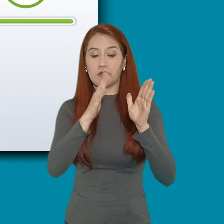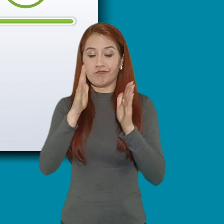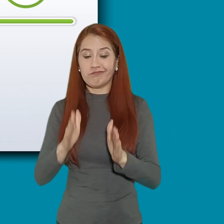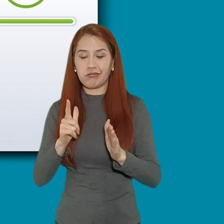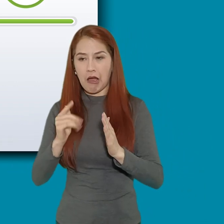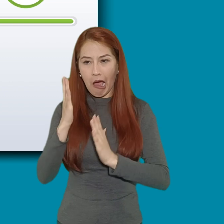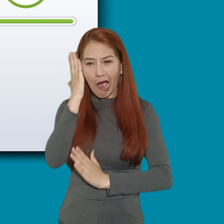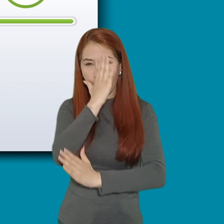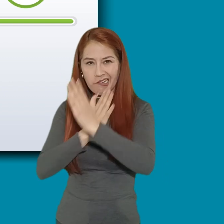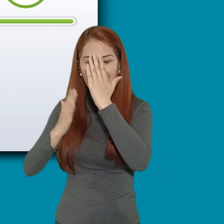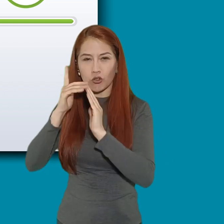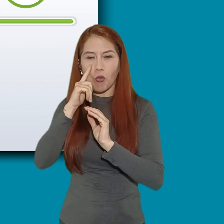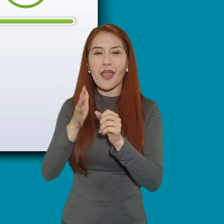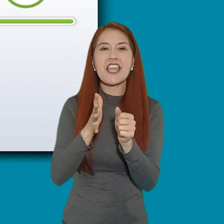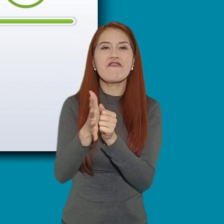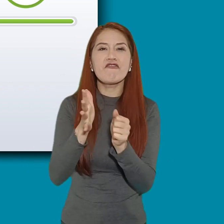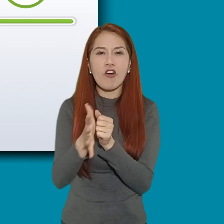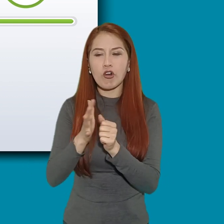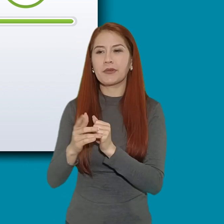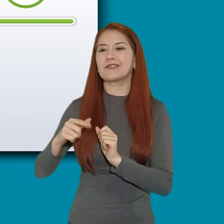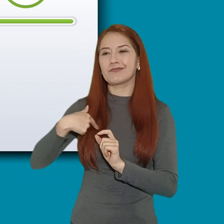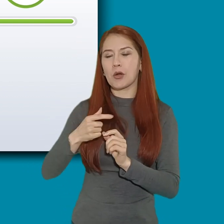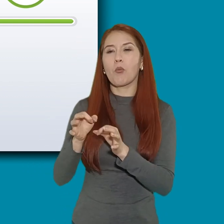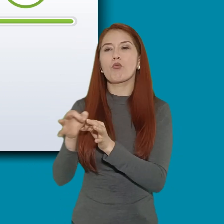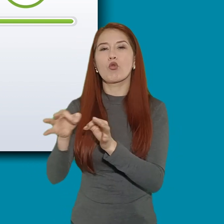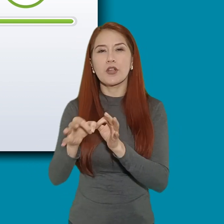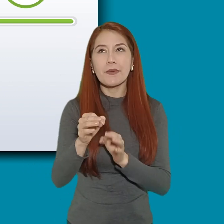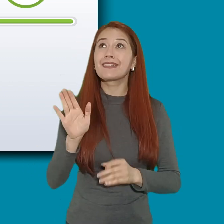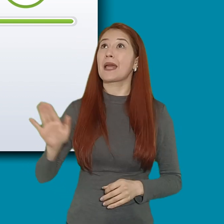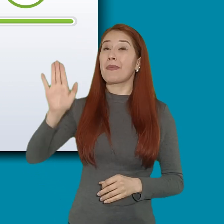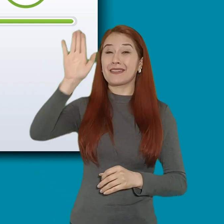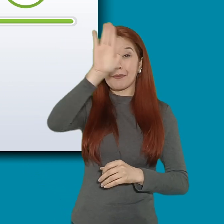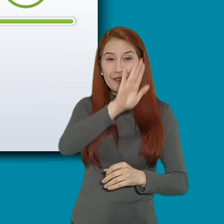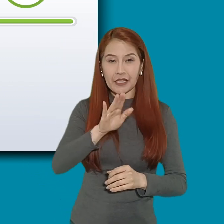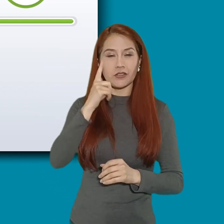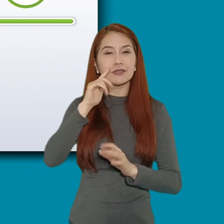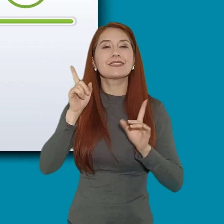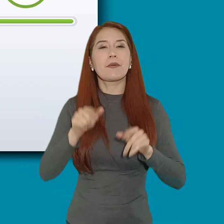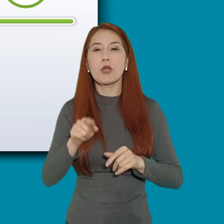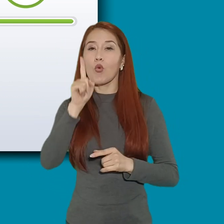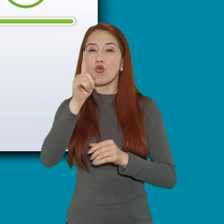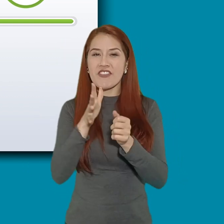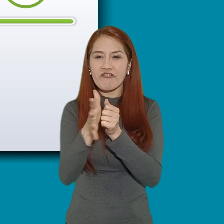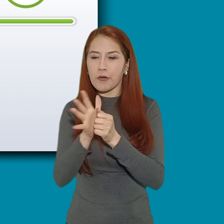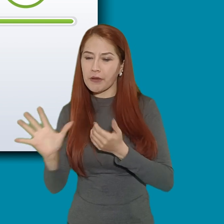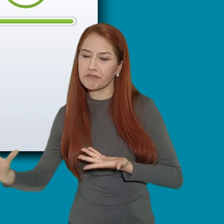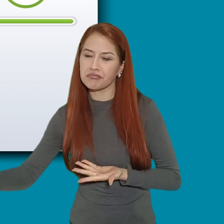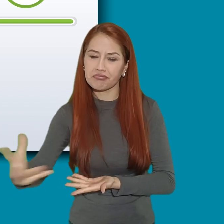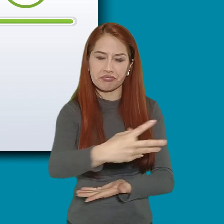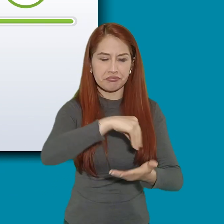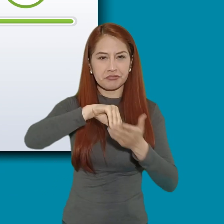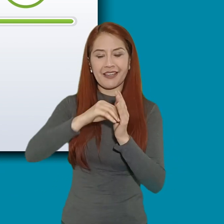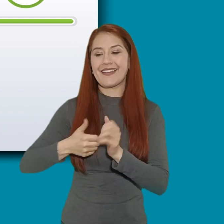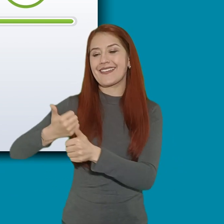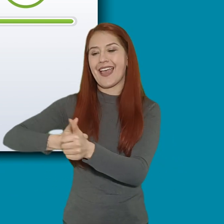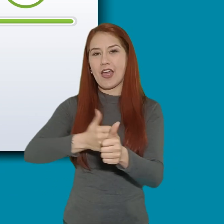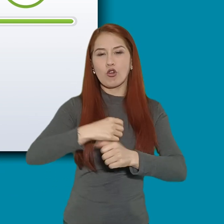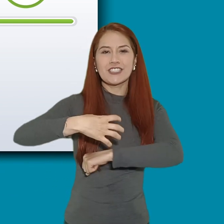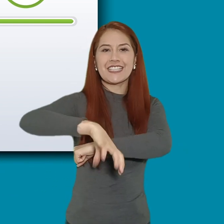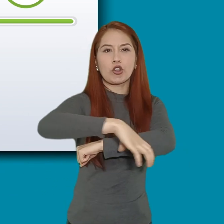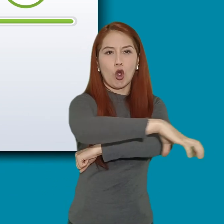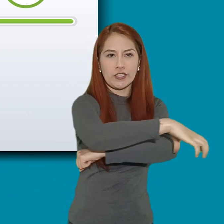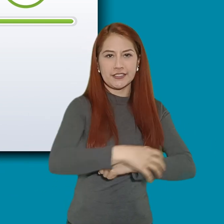y elaboración de informes departamentales y municipales y un informe consolidado para cada uno de los sectores.